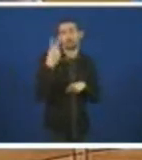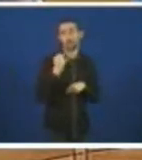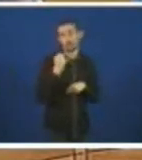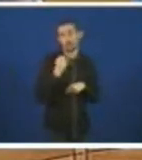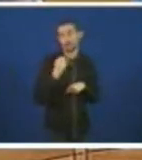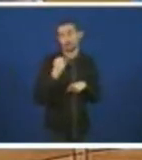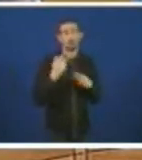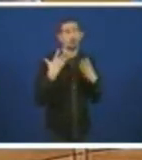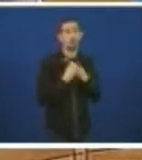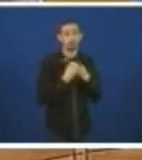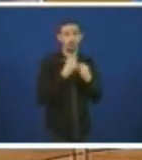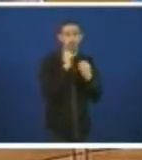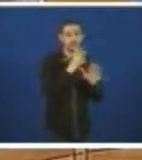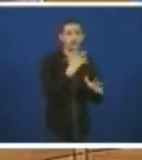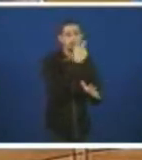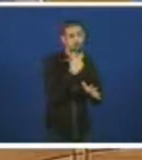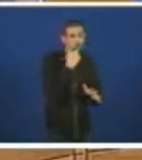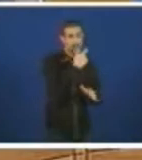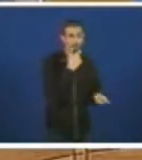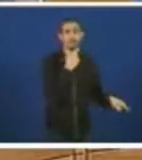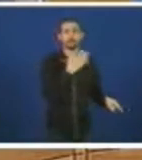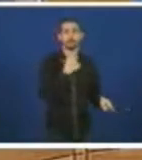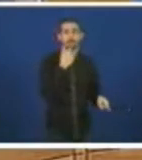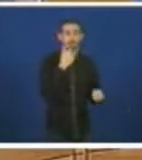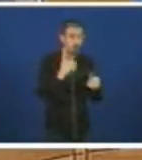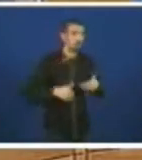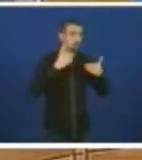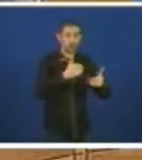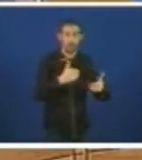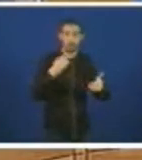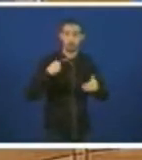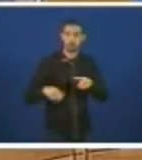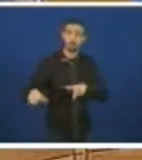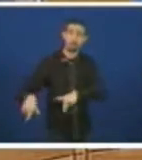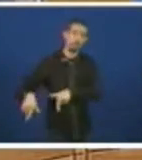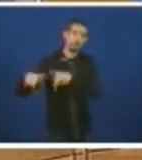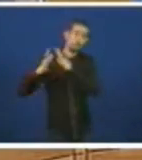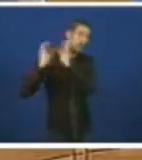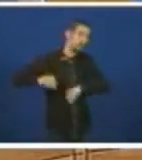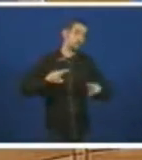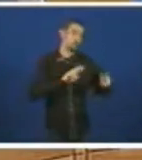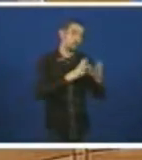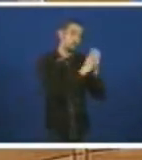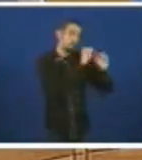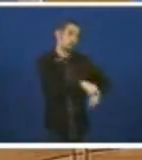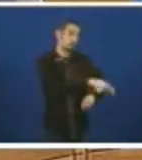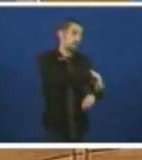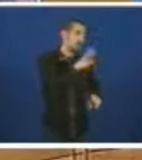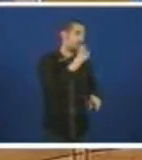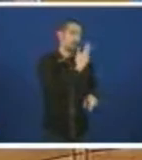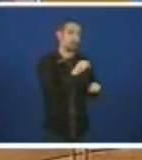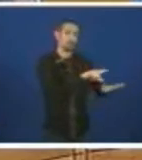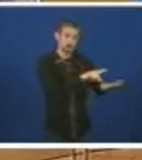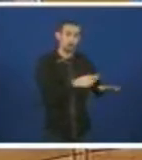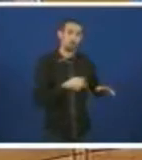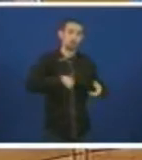vixencia de 10 anos, decir que está prorrogado mentre se confecciona e se acorda un novo concerto. Nos ERCAS vimos a